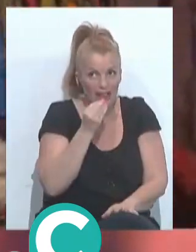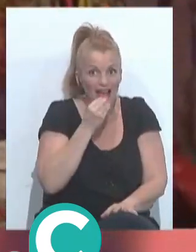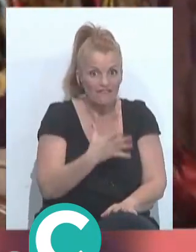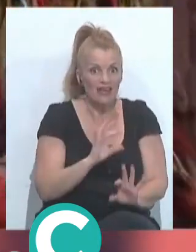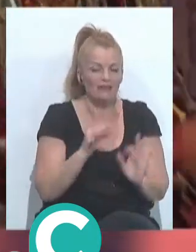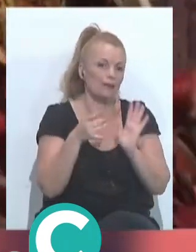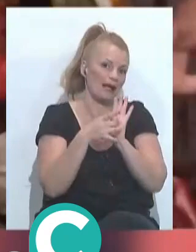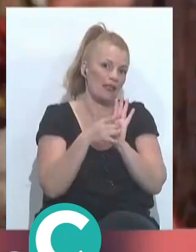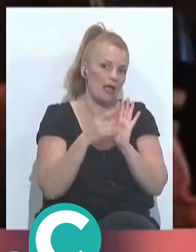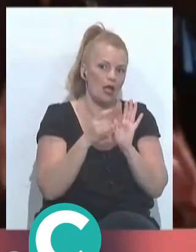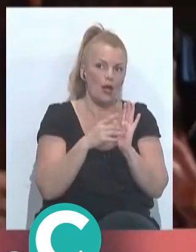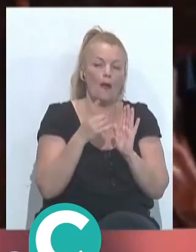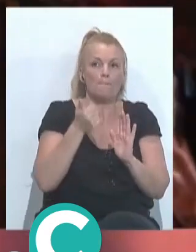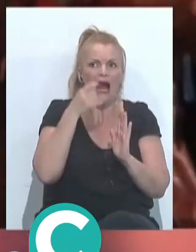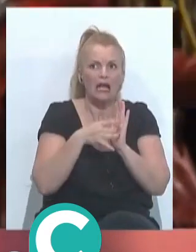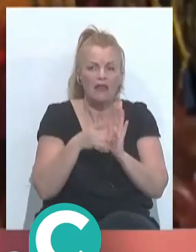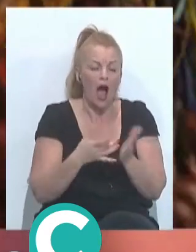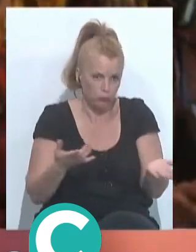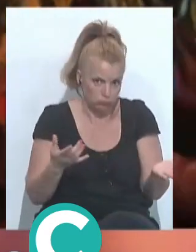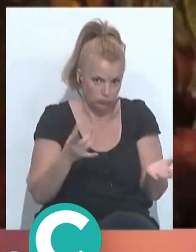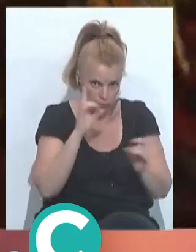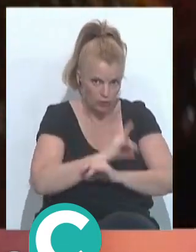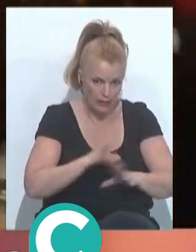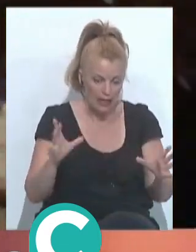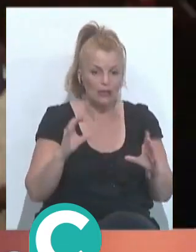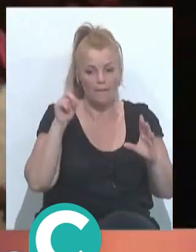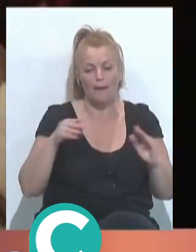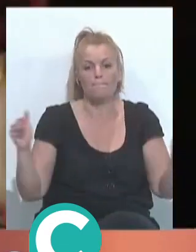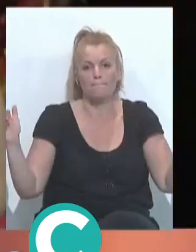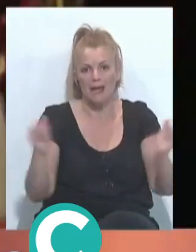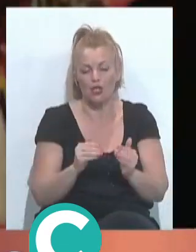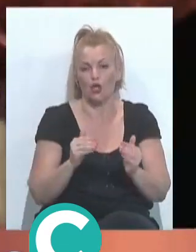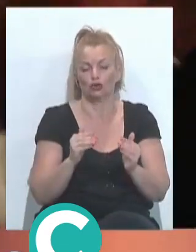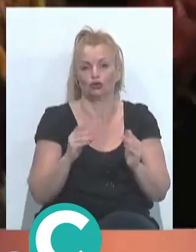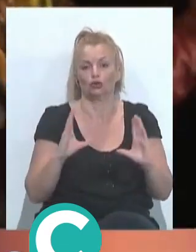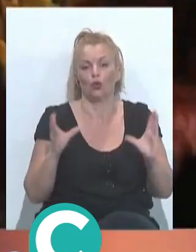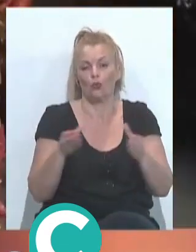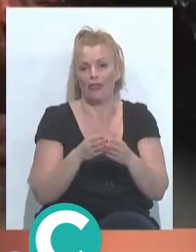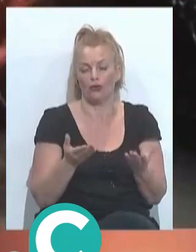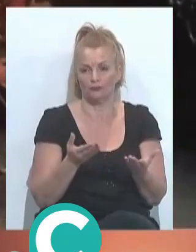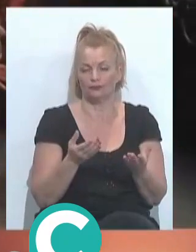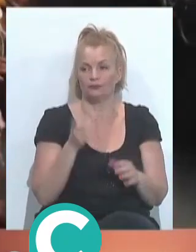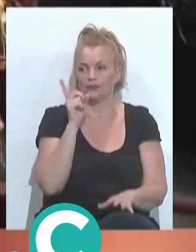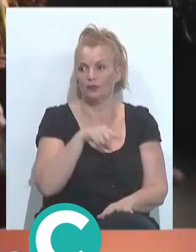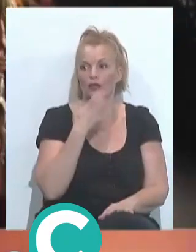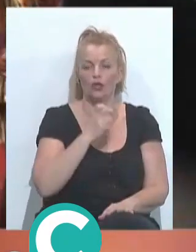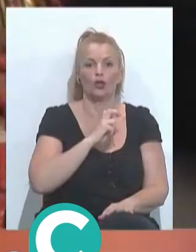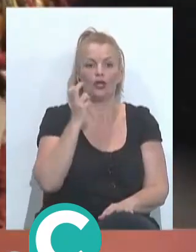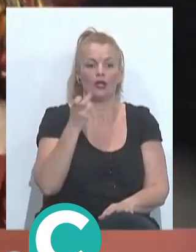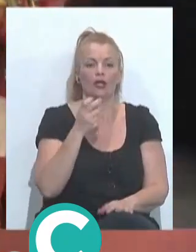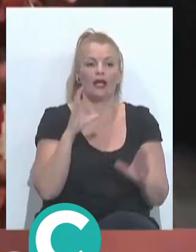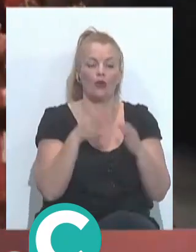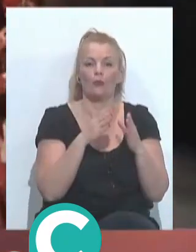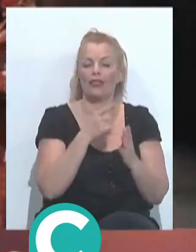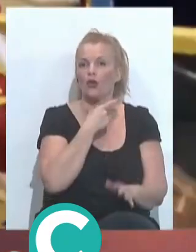en cuanto a la calidad, que puede haber más, evidentemente también había menos agrupaciones, con lo cual, en cuanto a relación, pues ya está, y otra cosa son las agrupaciones que a nosotros nos